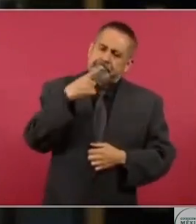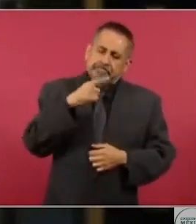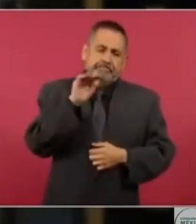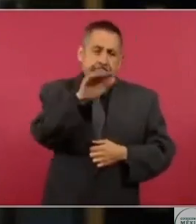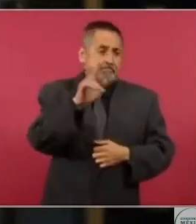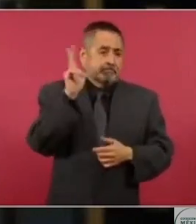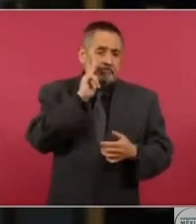tuvimos una… Gracias.